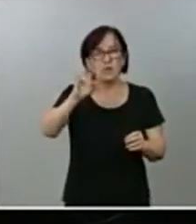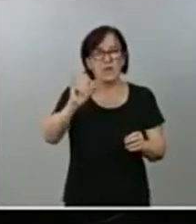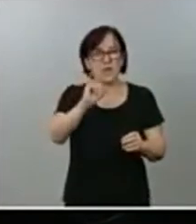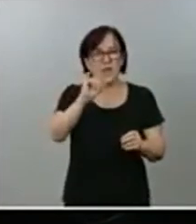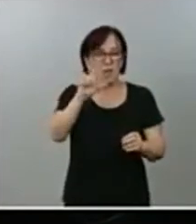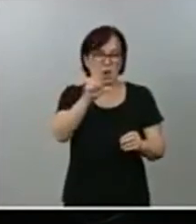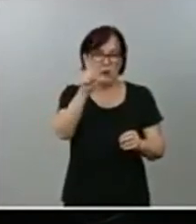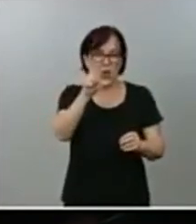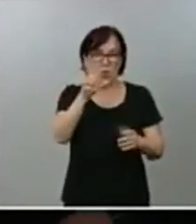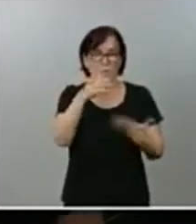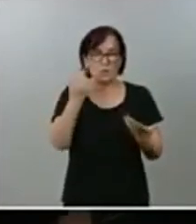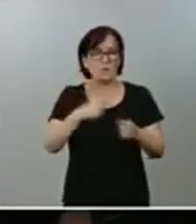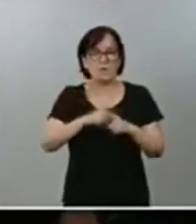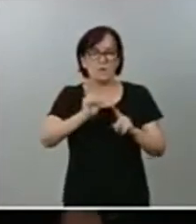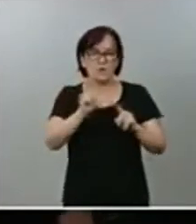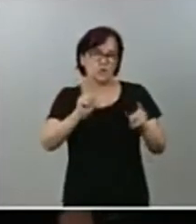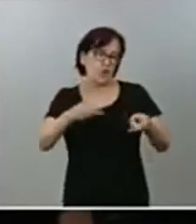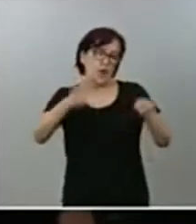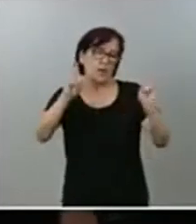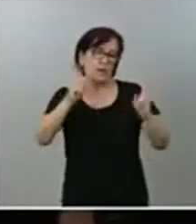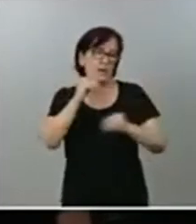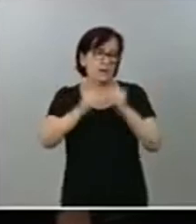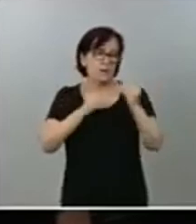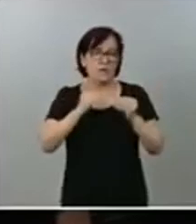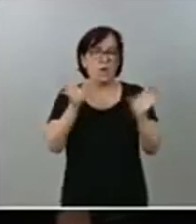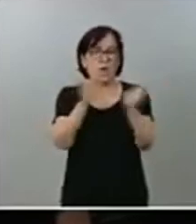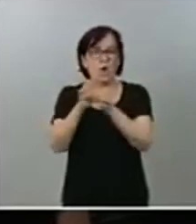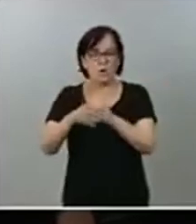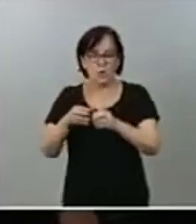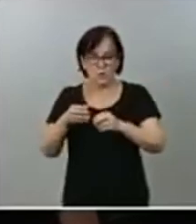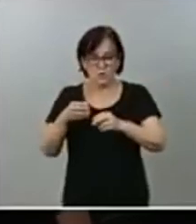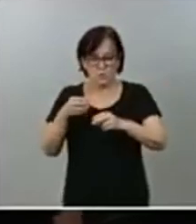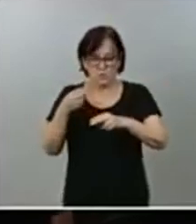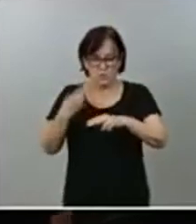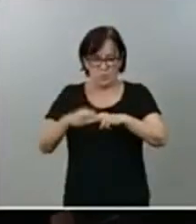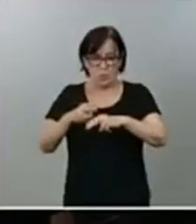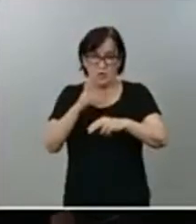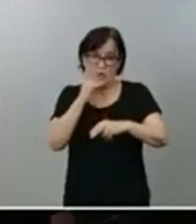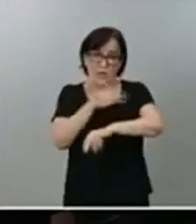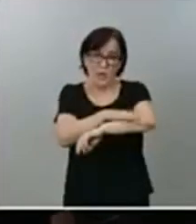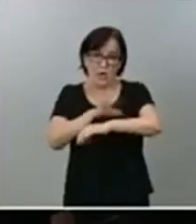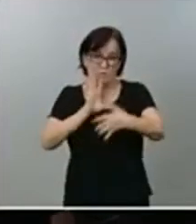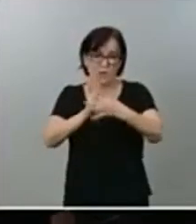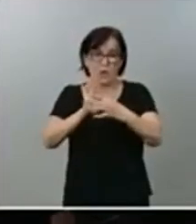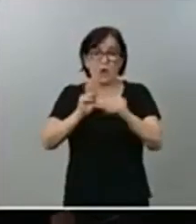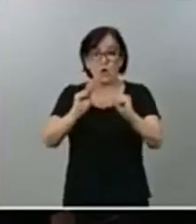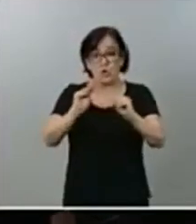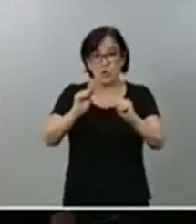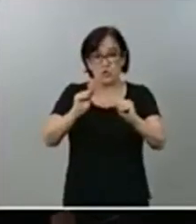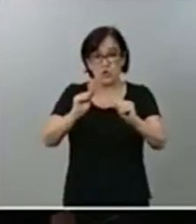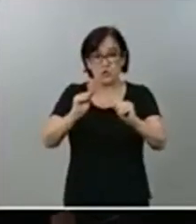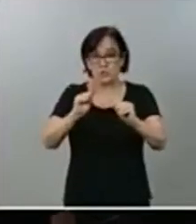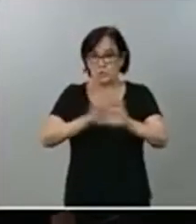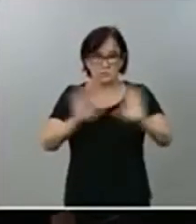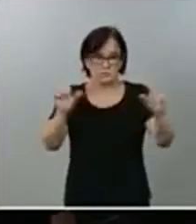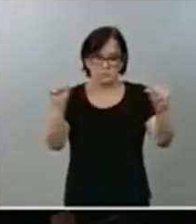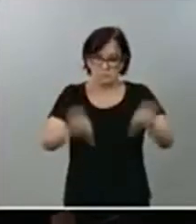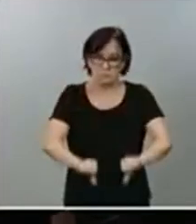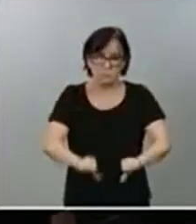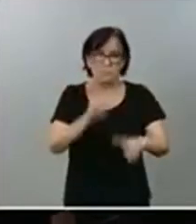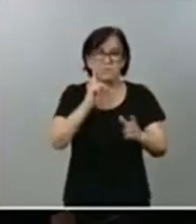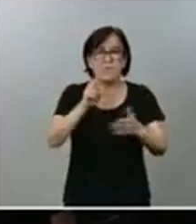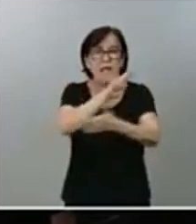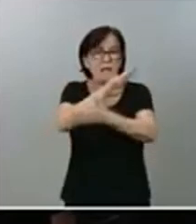desautorización, en cierto modo, a los partidos del Gobierno de coalición. Es decir, su socio de coalición es hundido, en Galicia ha desaparecido,